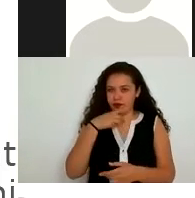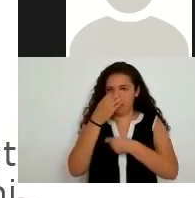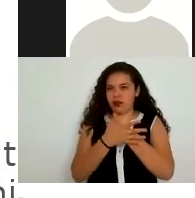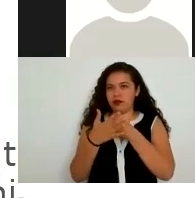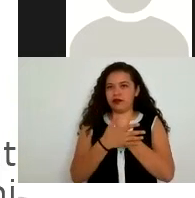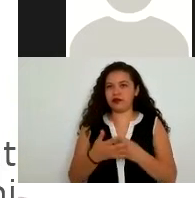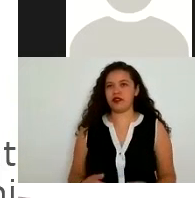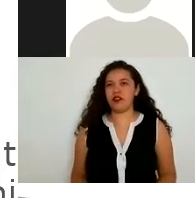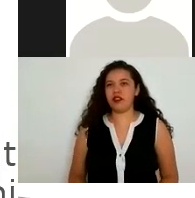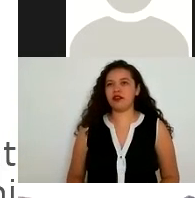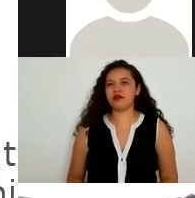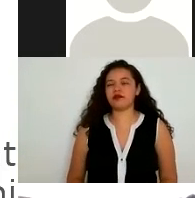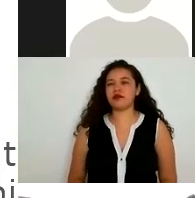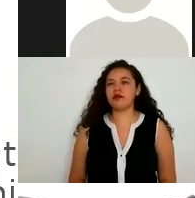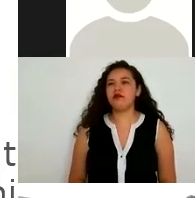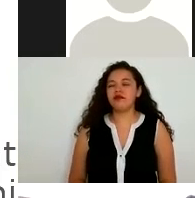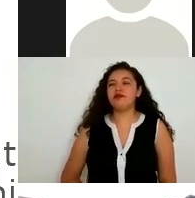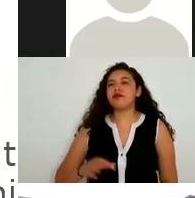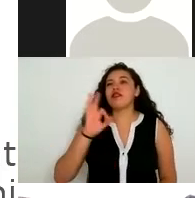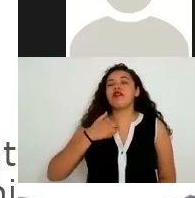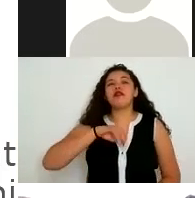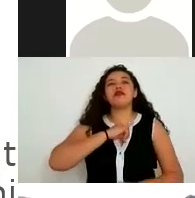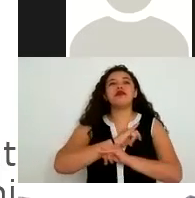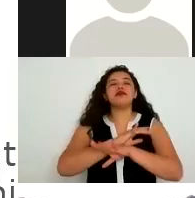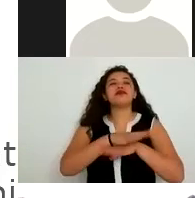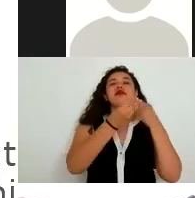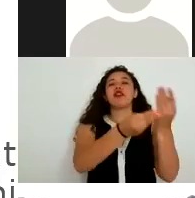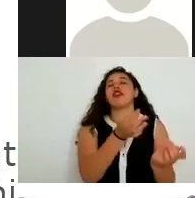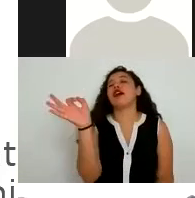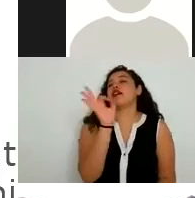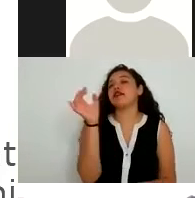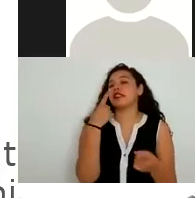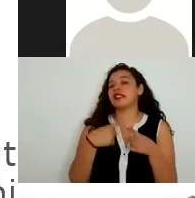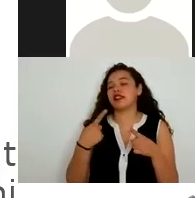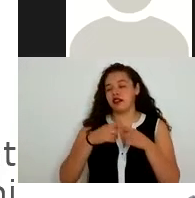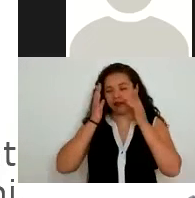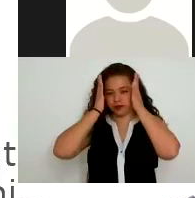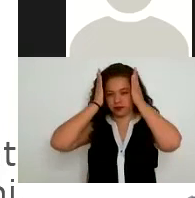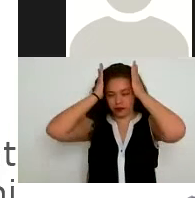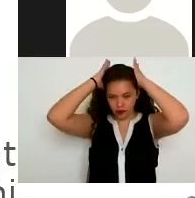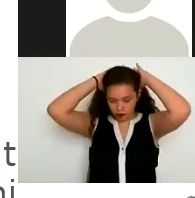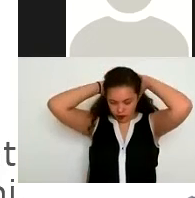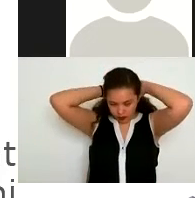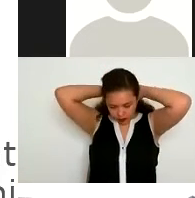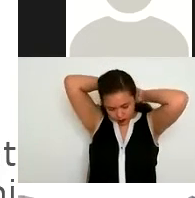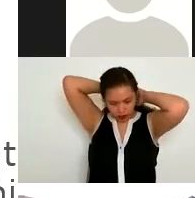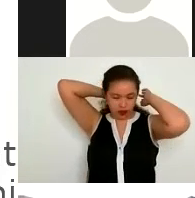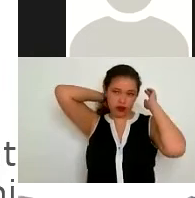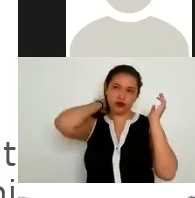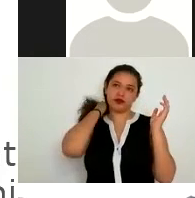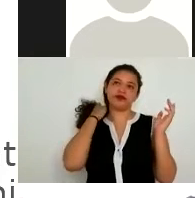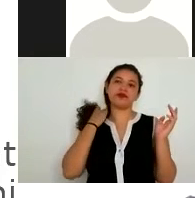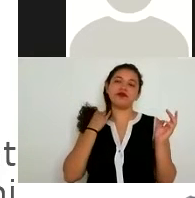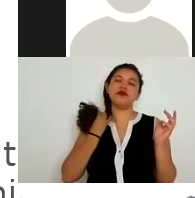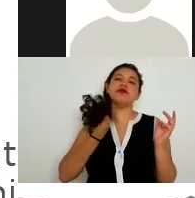probablemente les podríamos transferir la información de los datos personales básicamente son autoridades que nos pueden requerir y